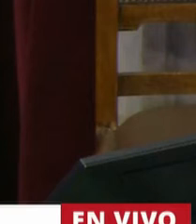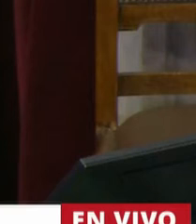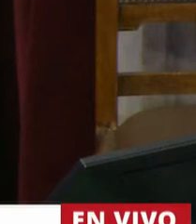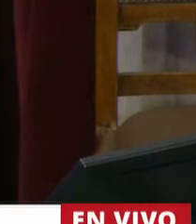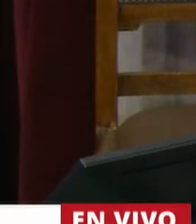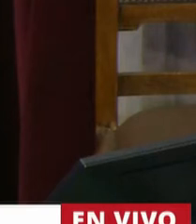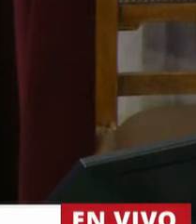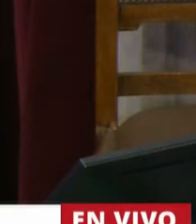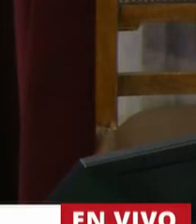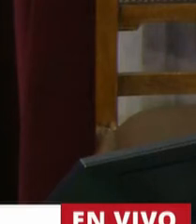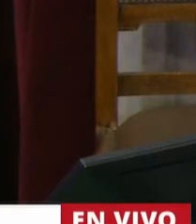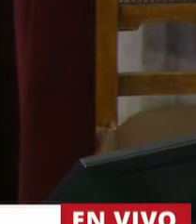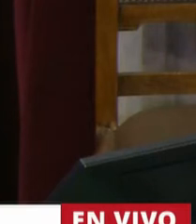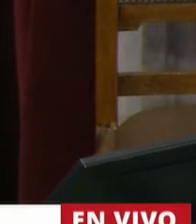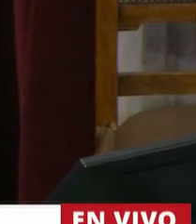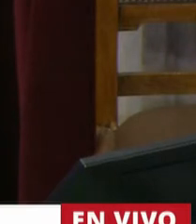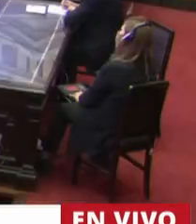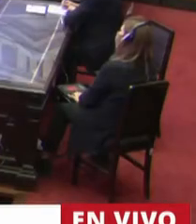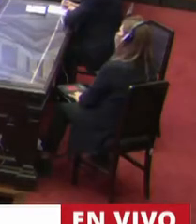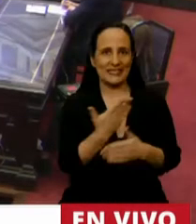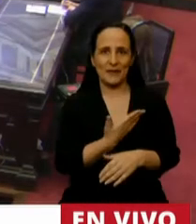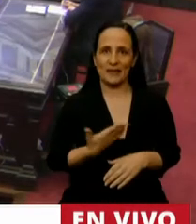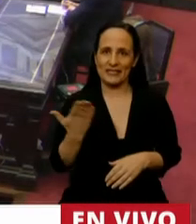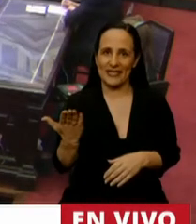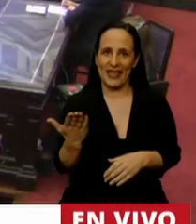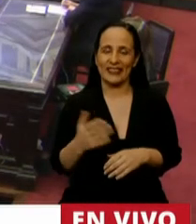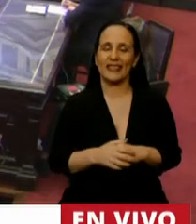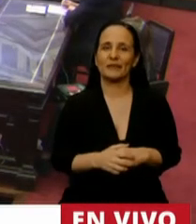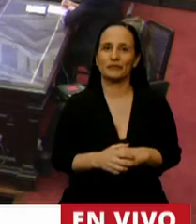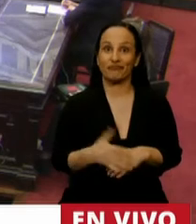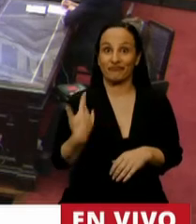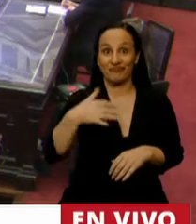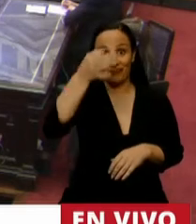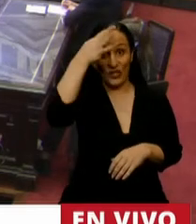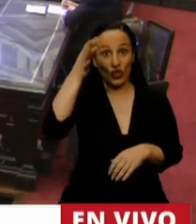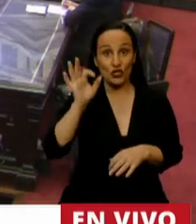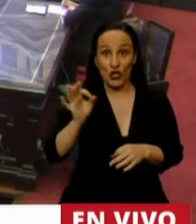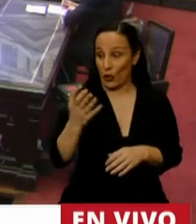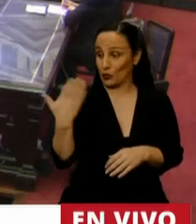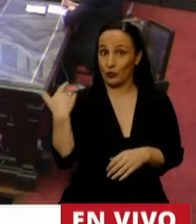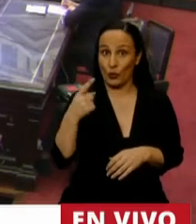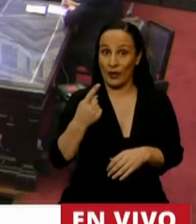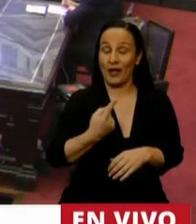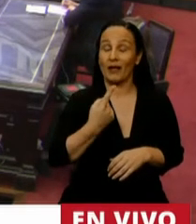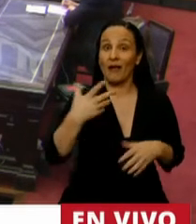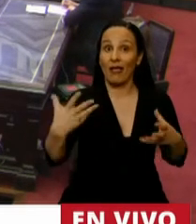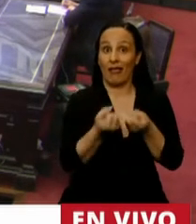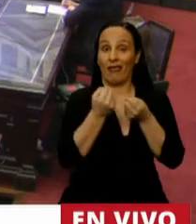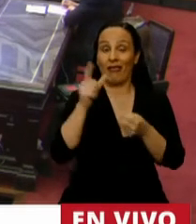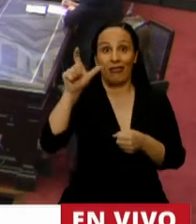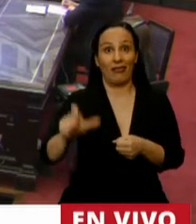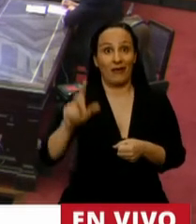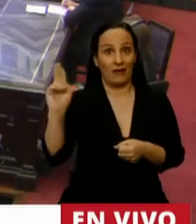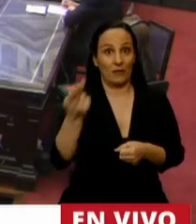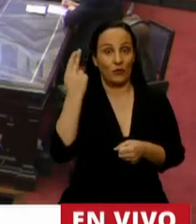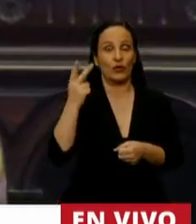Gracias, Presidente. El pasado 12 de octubre se cumplió el primer aniversario del fallecimiento